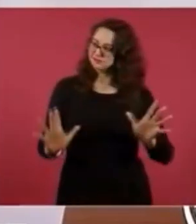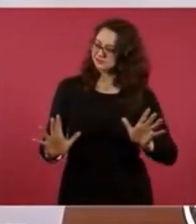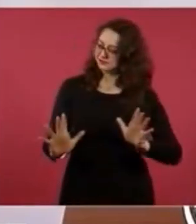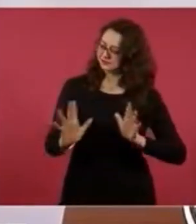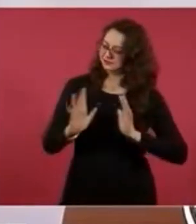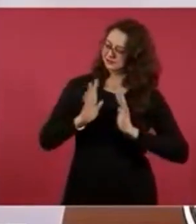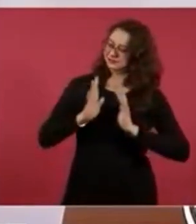Gracias. Gracias. Gracias. Gracias.